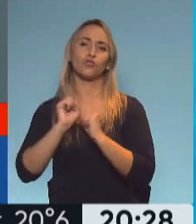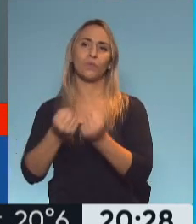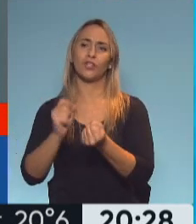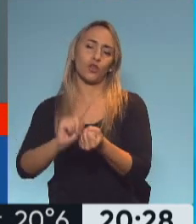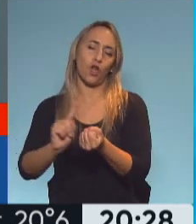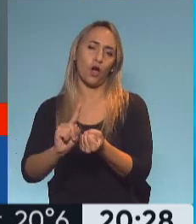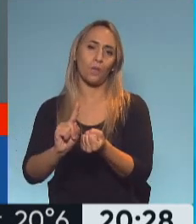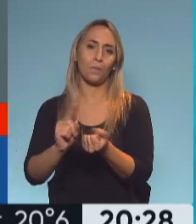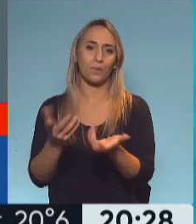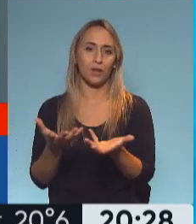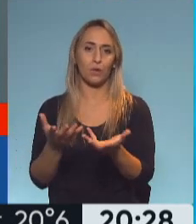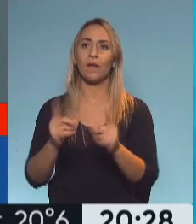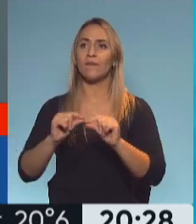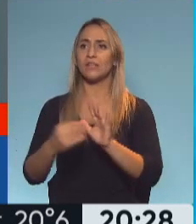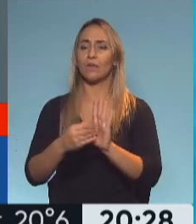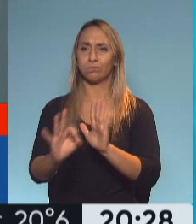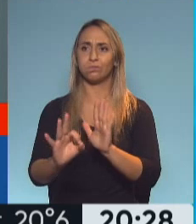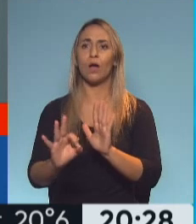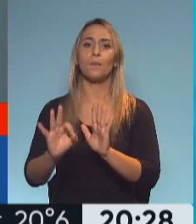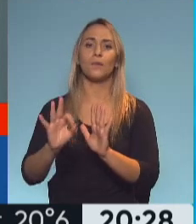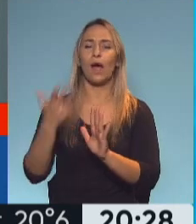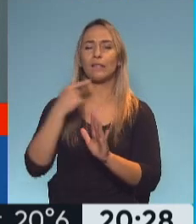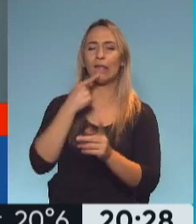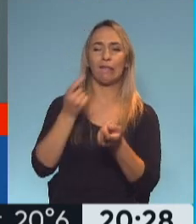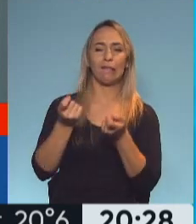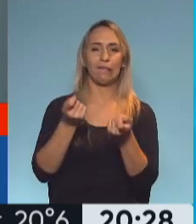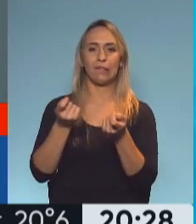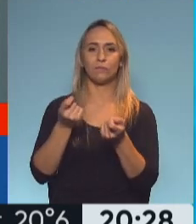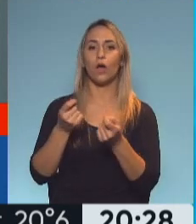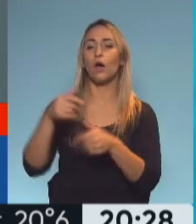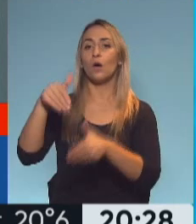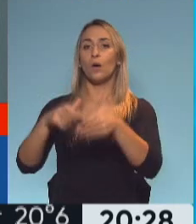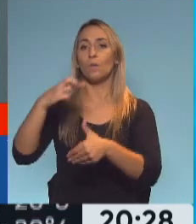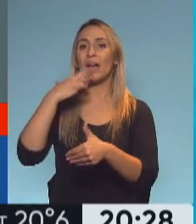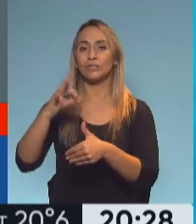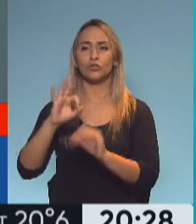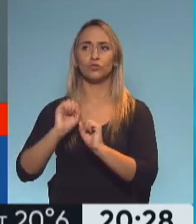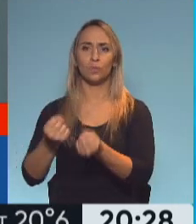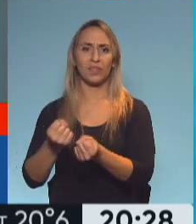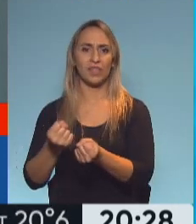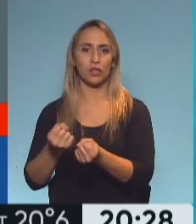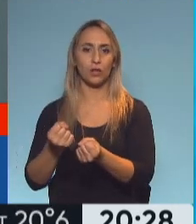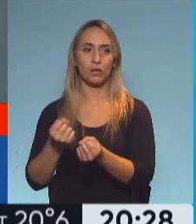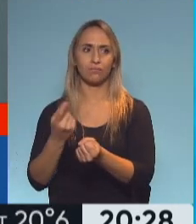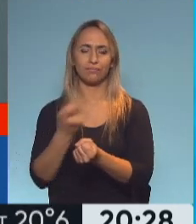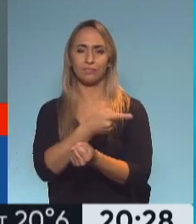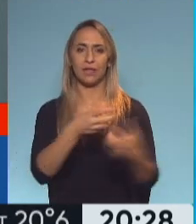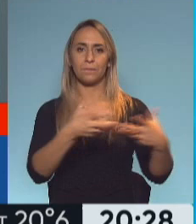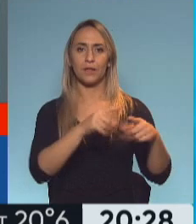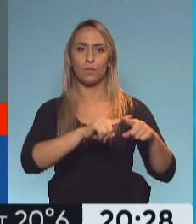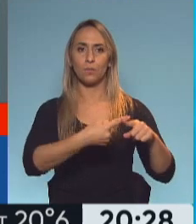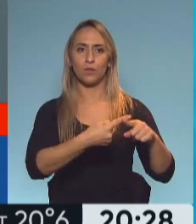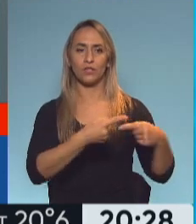adherida la fecha, pero en algún momento se había especulado con la suspensión de la PASO y ahí requerirían los votos de la oposición en la